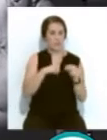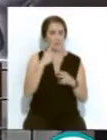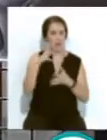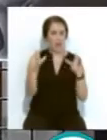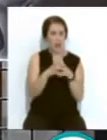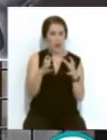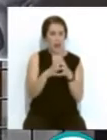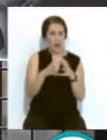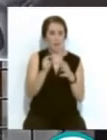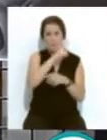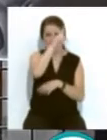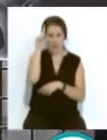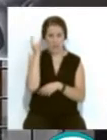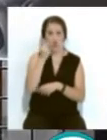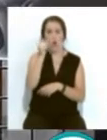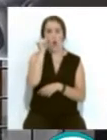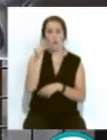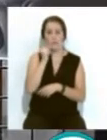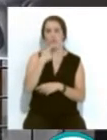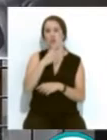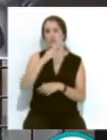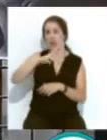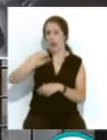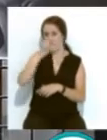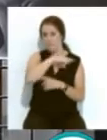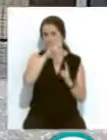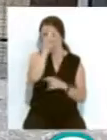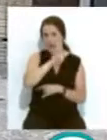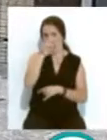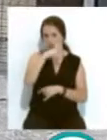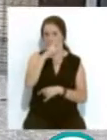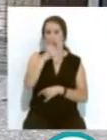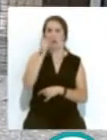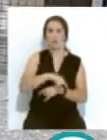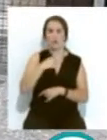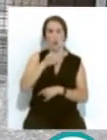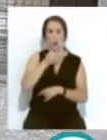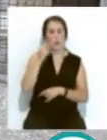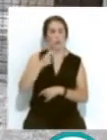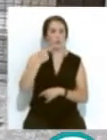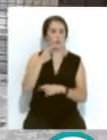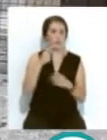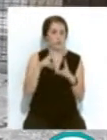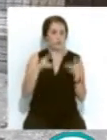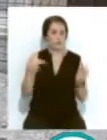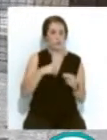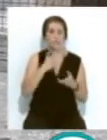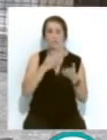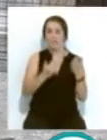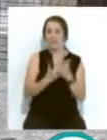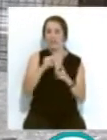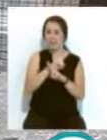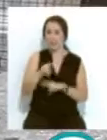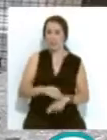Granada... ...Complutense de Madrid, Oviedo, Salamanca y Valencia bajo el título Orgullo Universitario... ...en conmemoración del Día